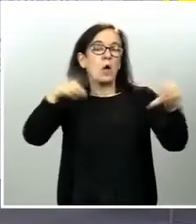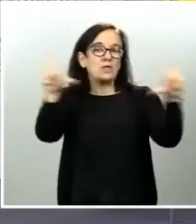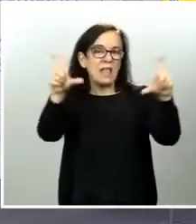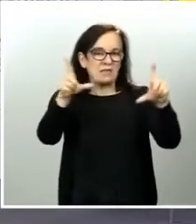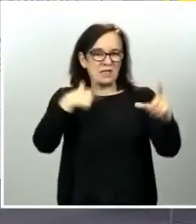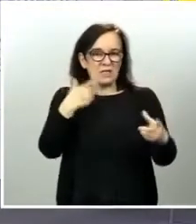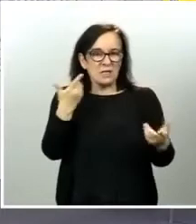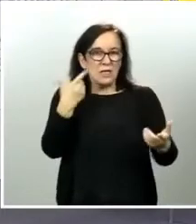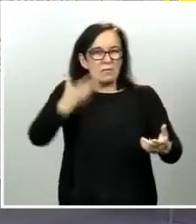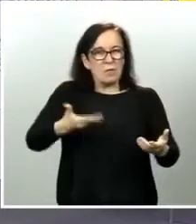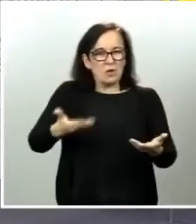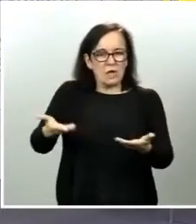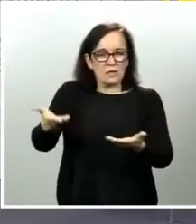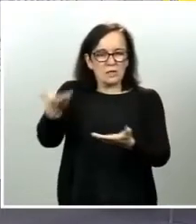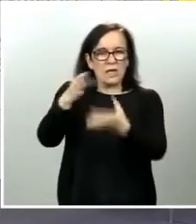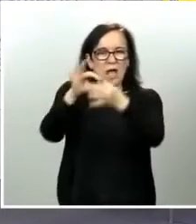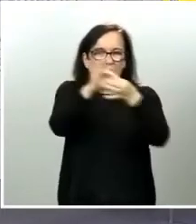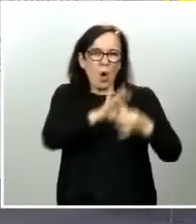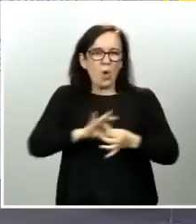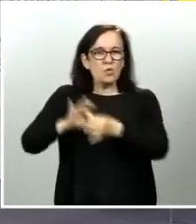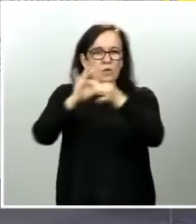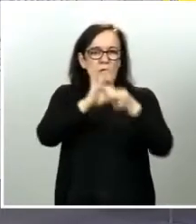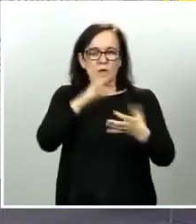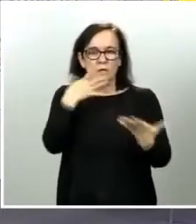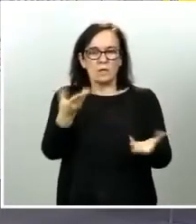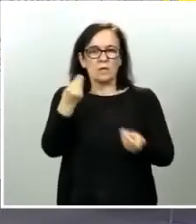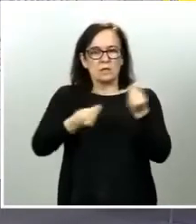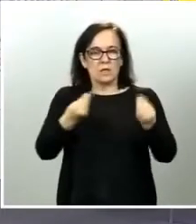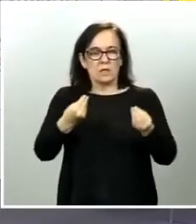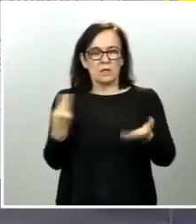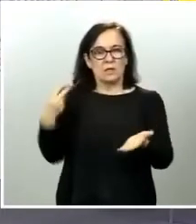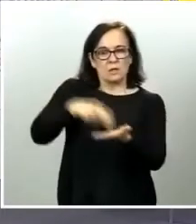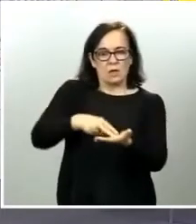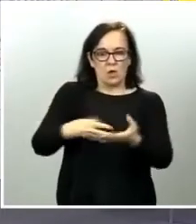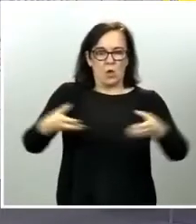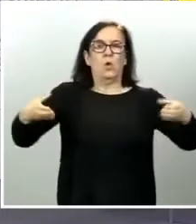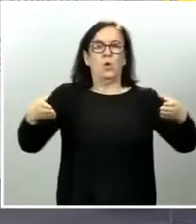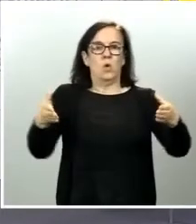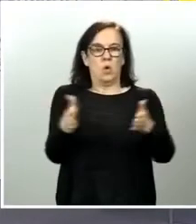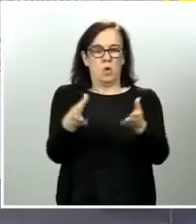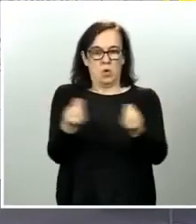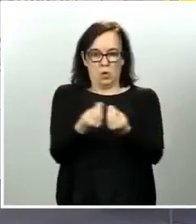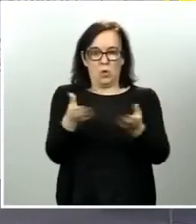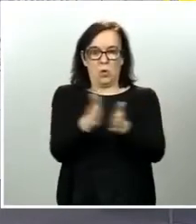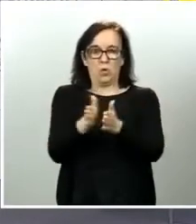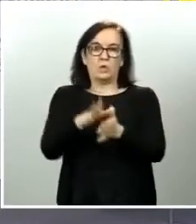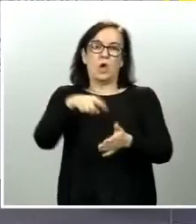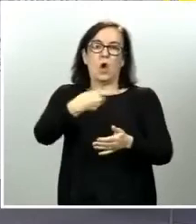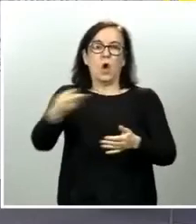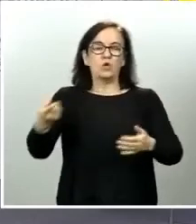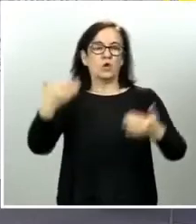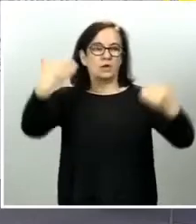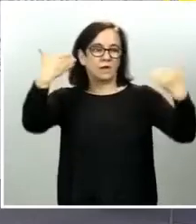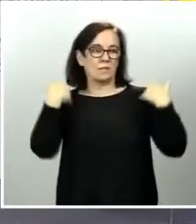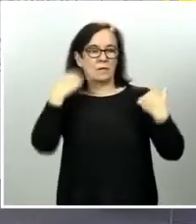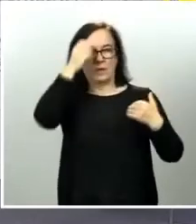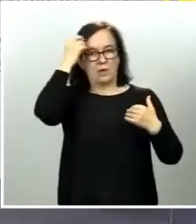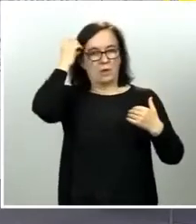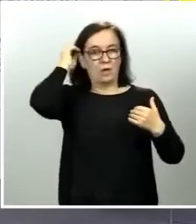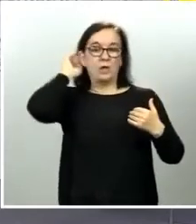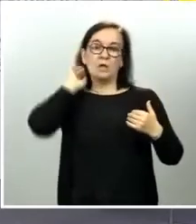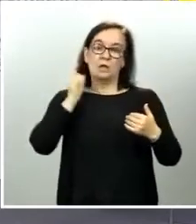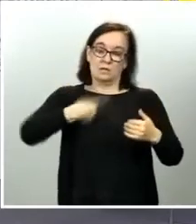unidad, se han planteado, han intentado hacer, por ejemplo, una comparecencia conjunta con algunos otros responsables de otros que no sean de este gobierno